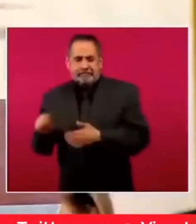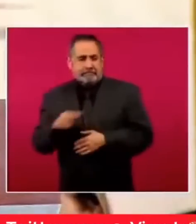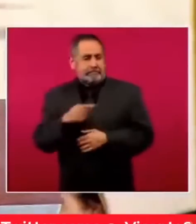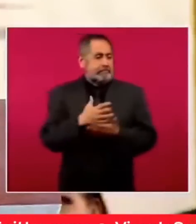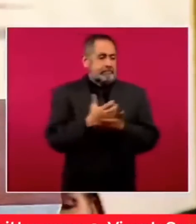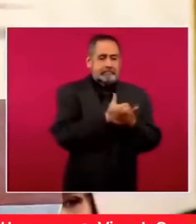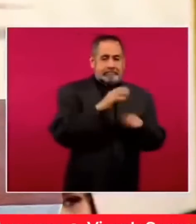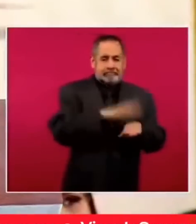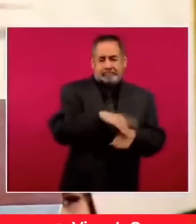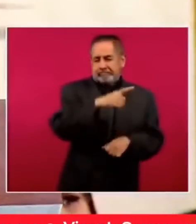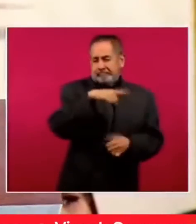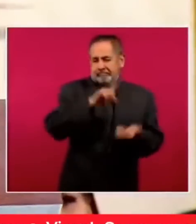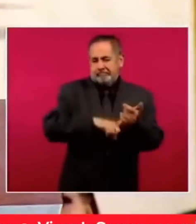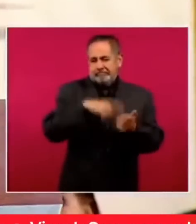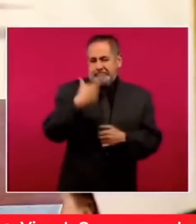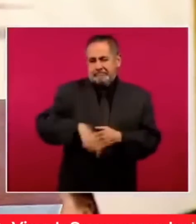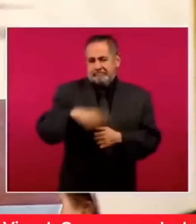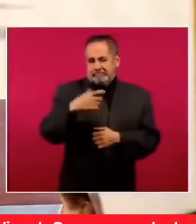es de los más ricos.